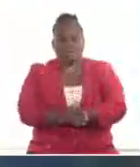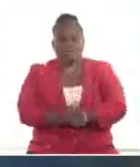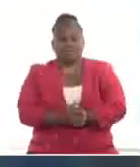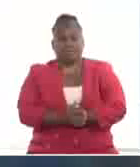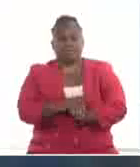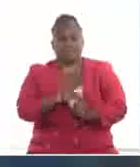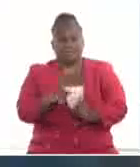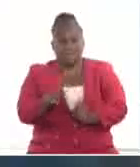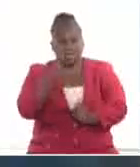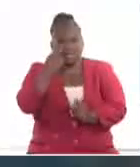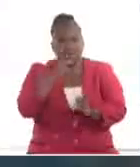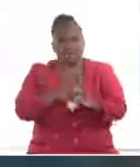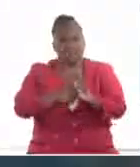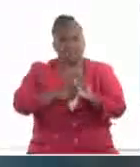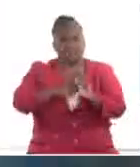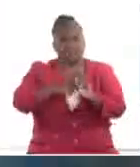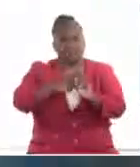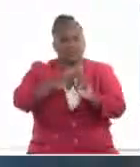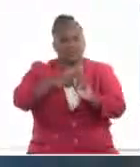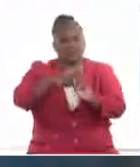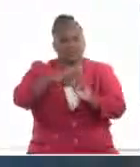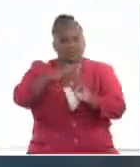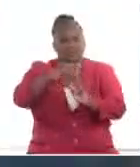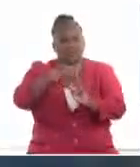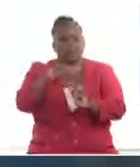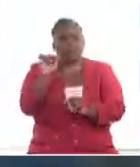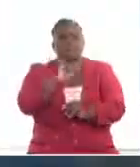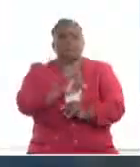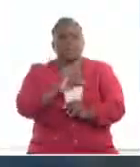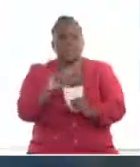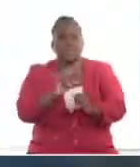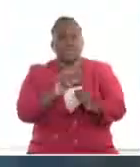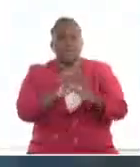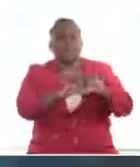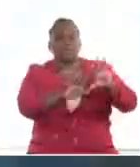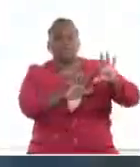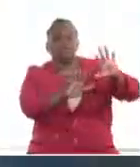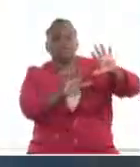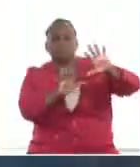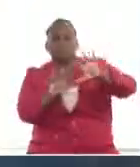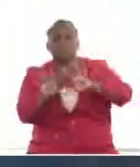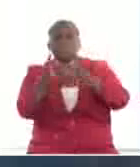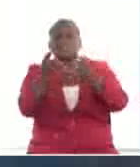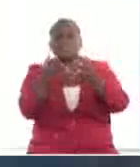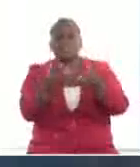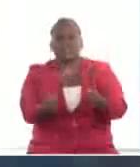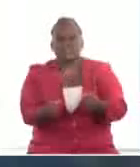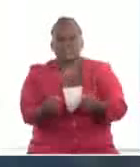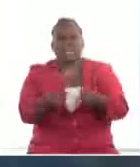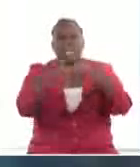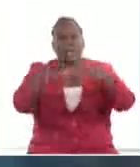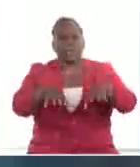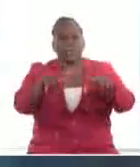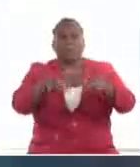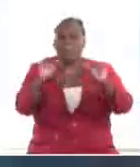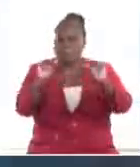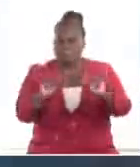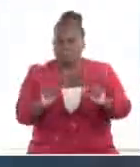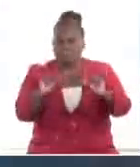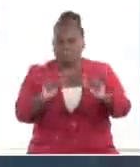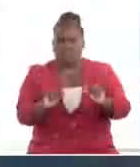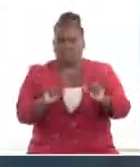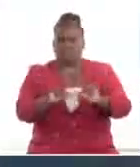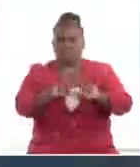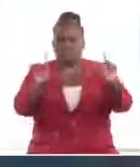mostrando un ascenso gradual. Sigue influyendo una masa de aire seca, estable, con escasas precipitaciones en casi todo el país.